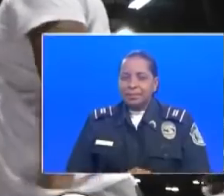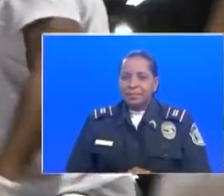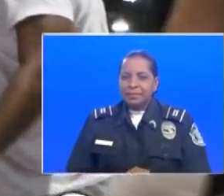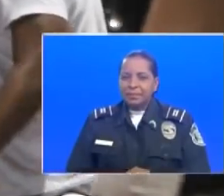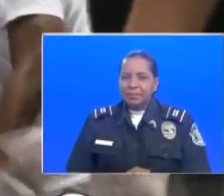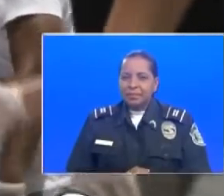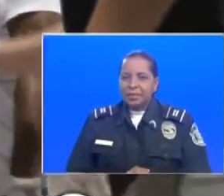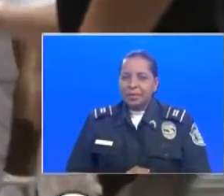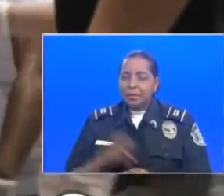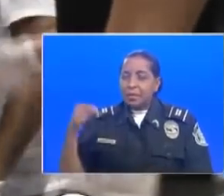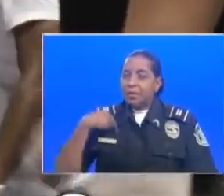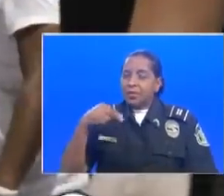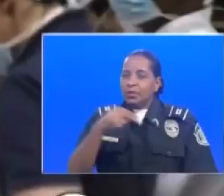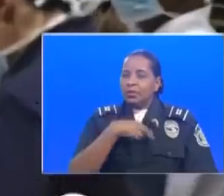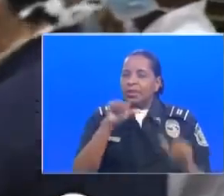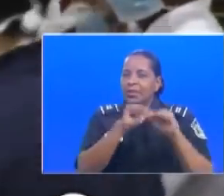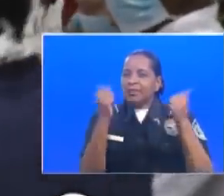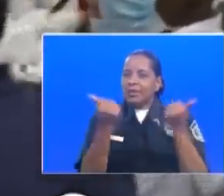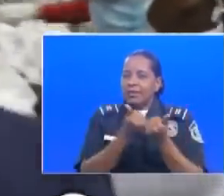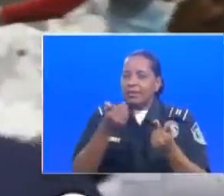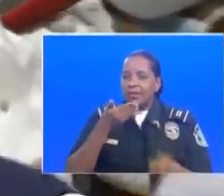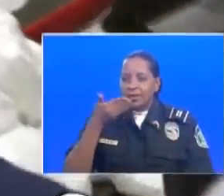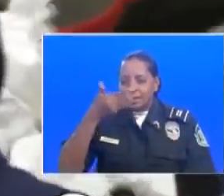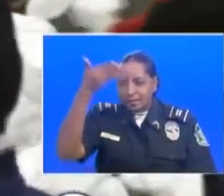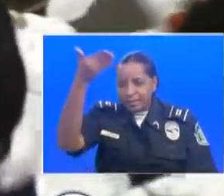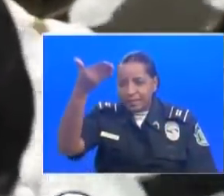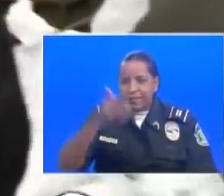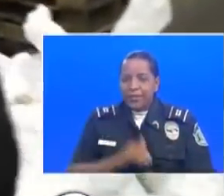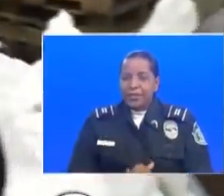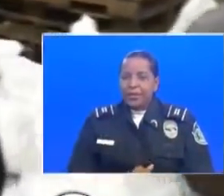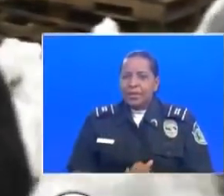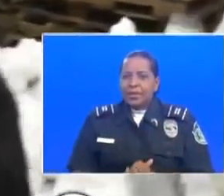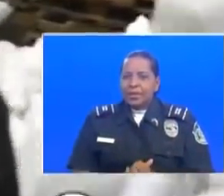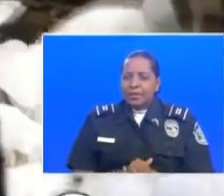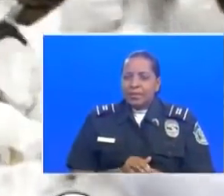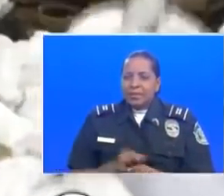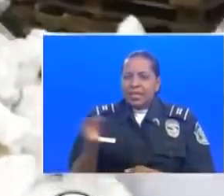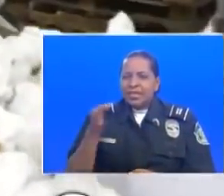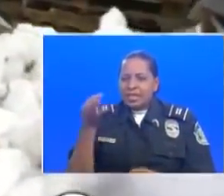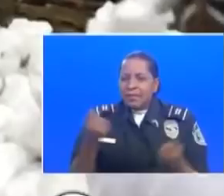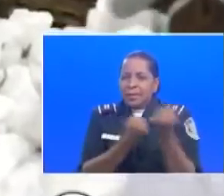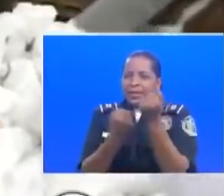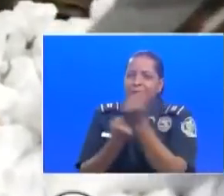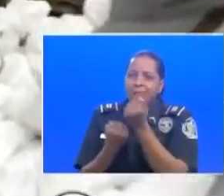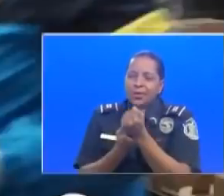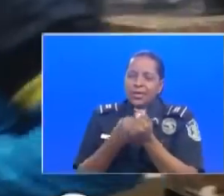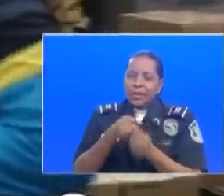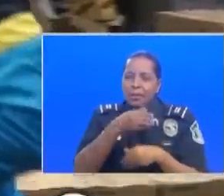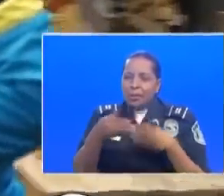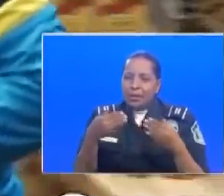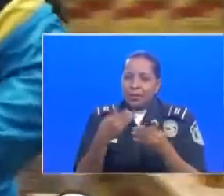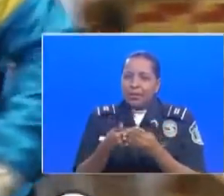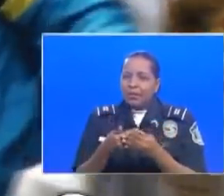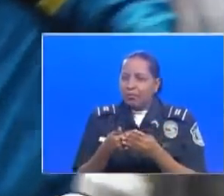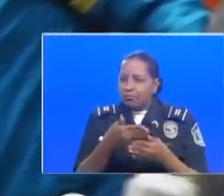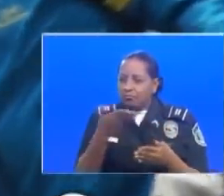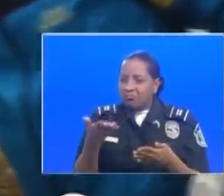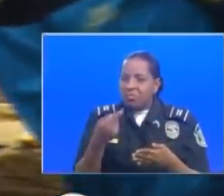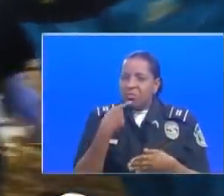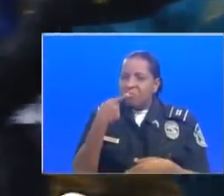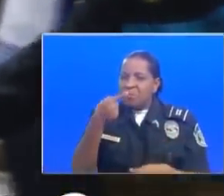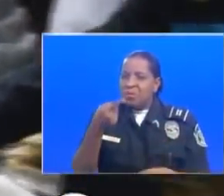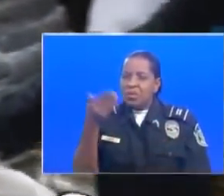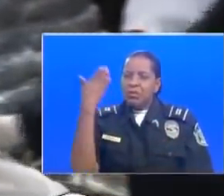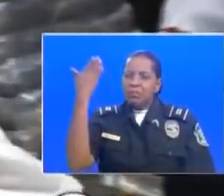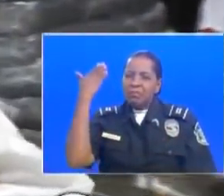Como nosotros, la Asociación Musulmana es una musulmana que siempre aportamos nuestro granito de arena aquí como para todos. Como acabó de decir